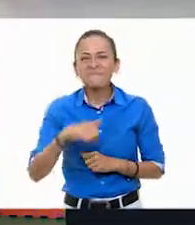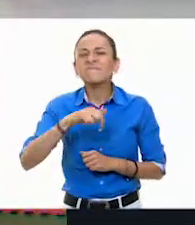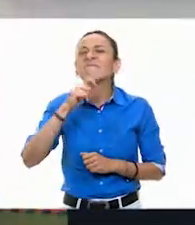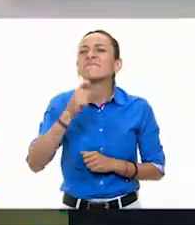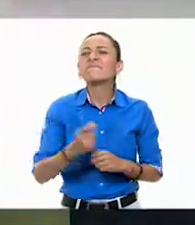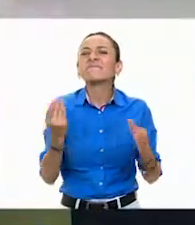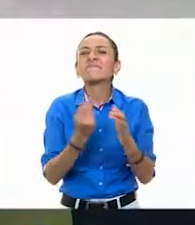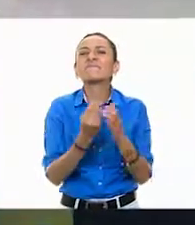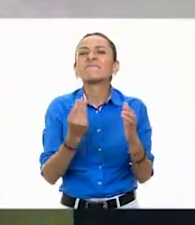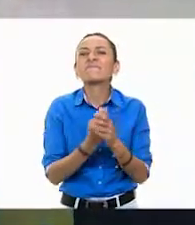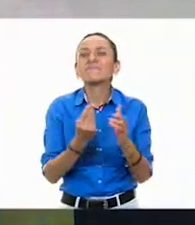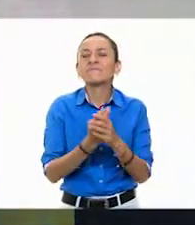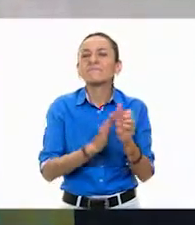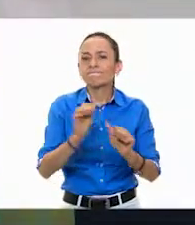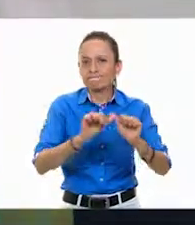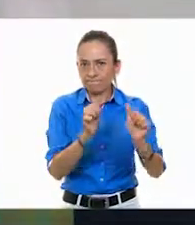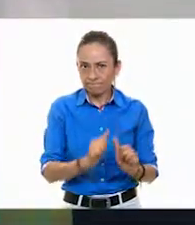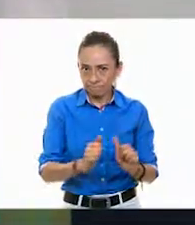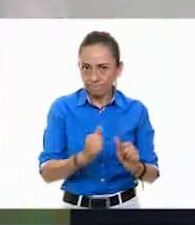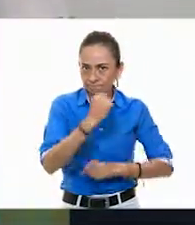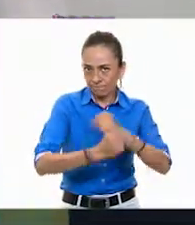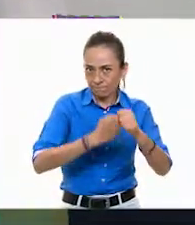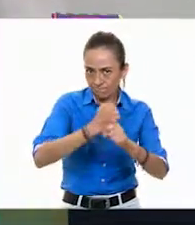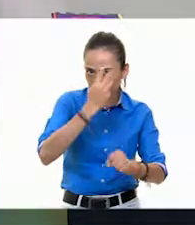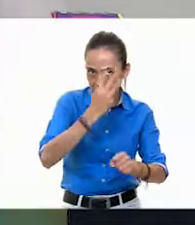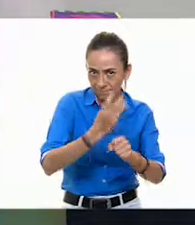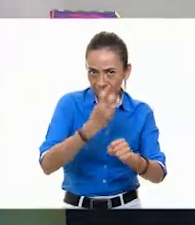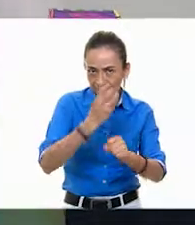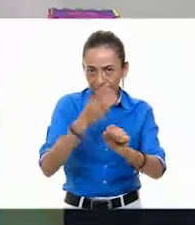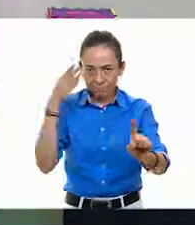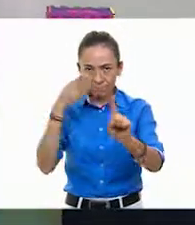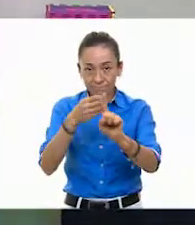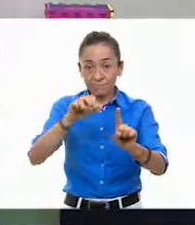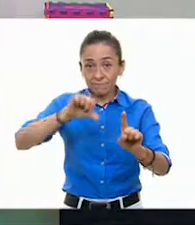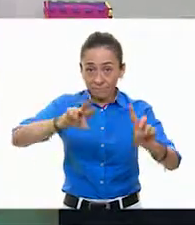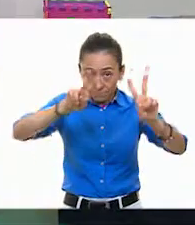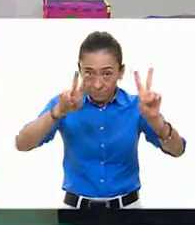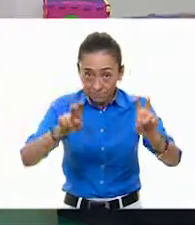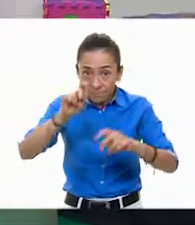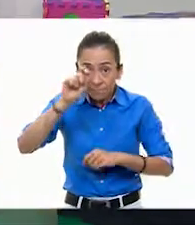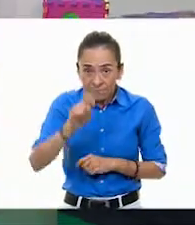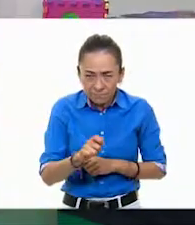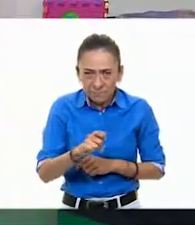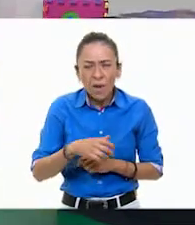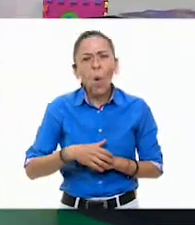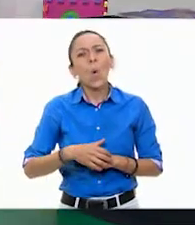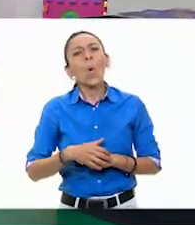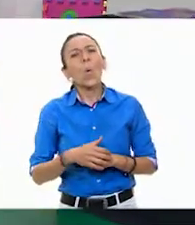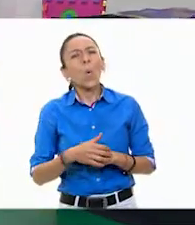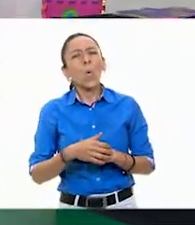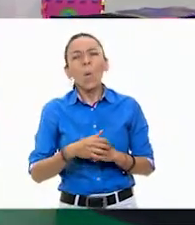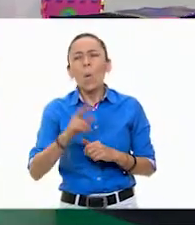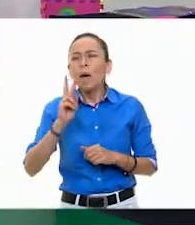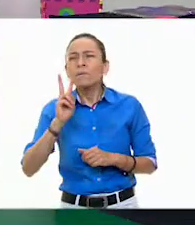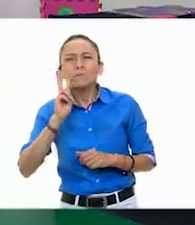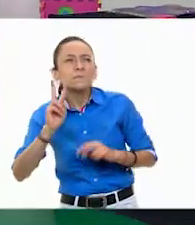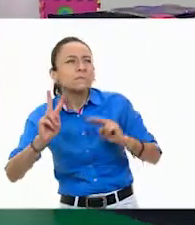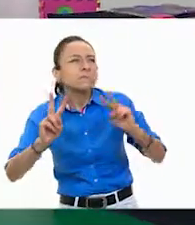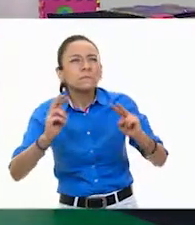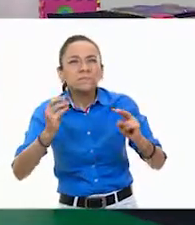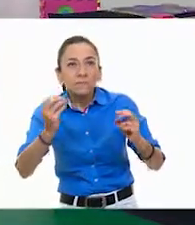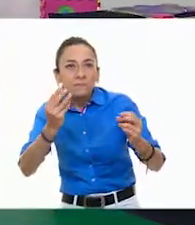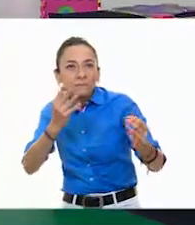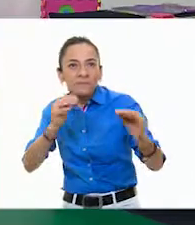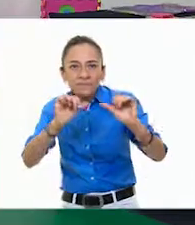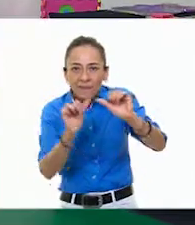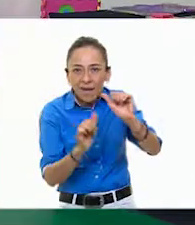de artes para tercer grado. Y nuestro título es El ritmo de las artes visuales.